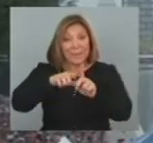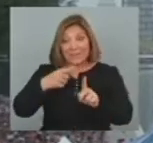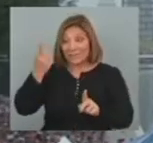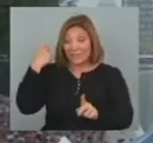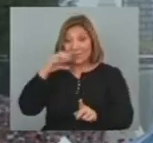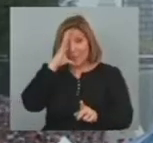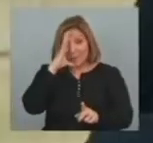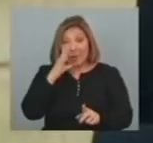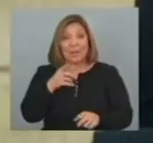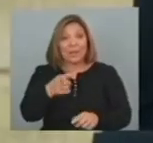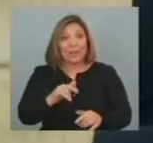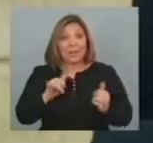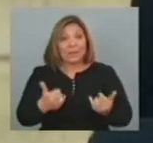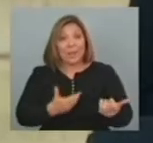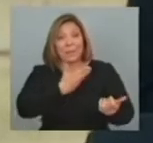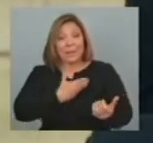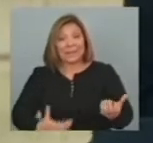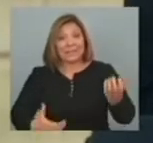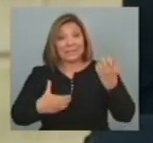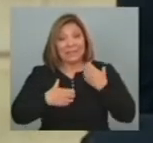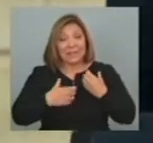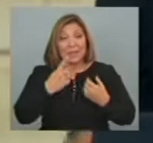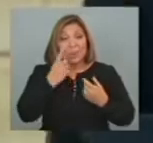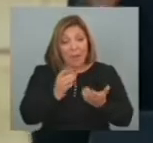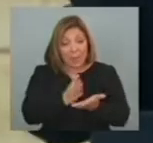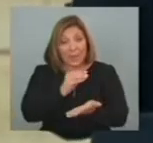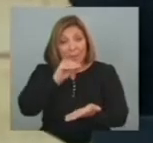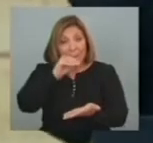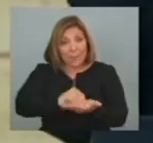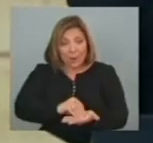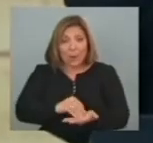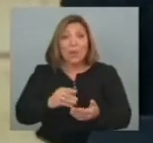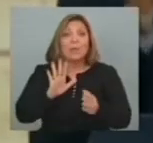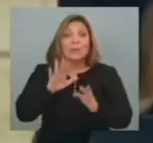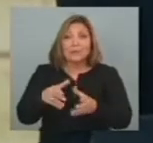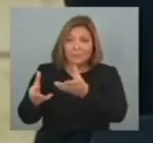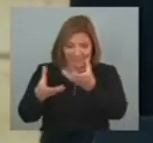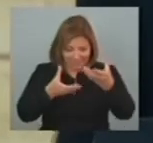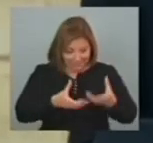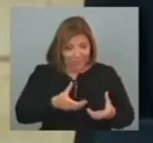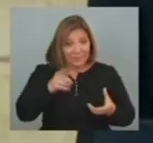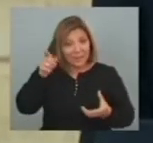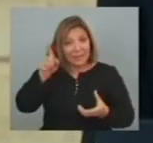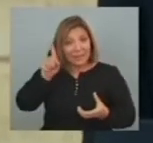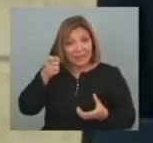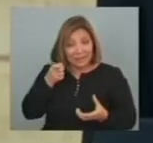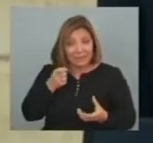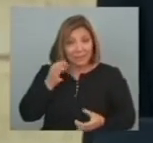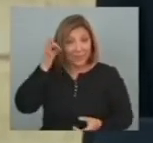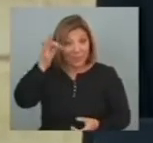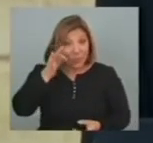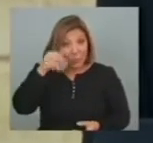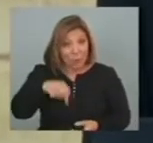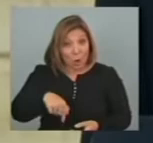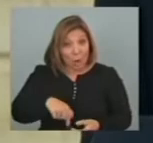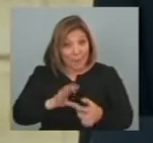Juró su cargo Como presidente Sobre una de las Biblias Que le había pertenecido A Martin Luther King En su discurso De este